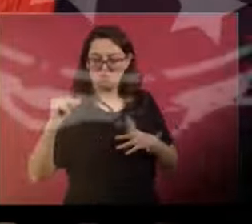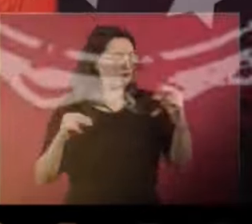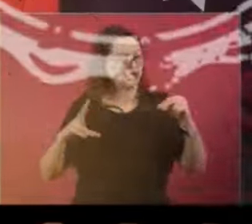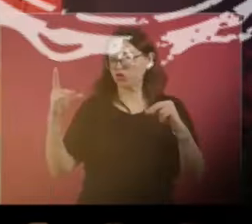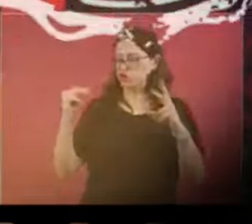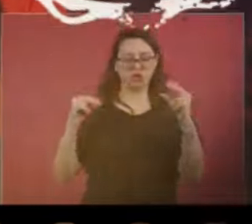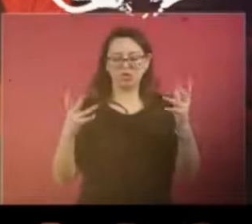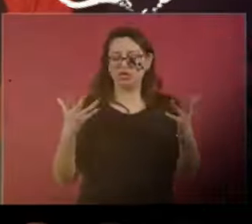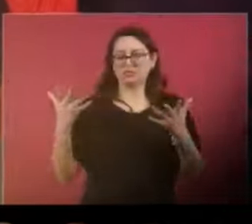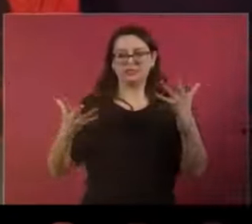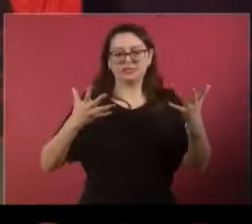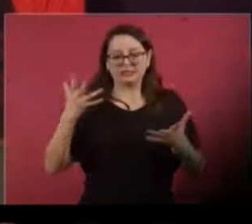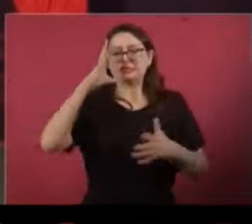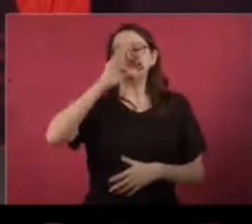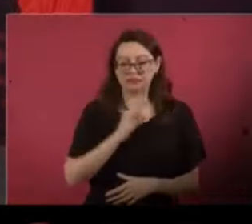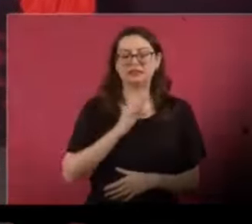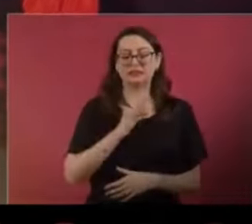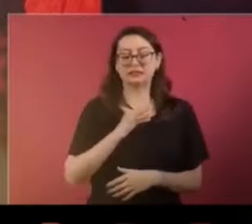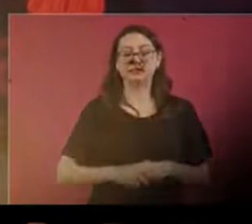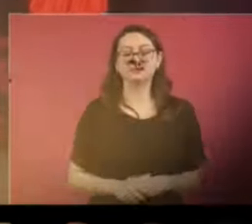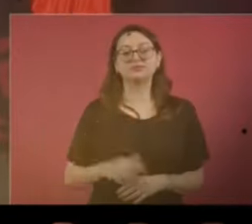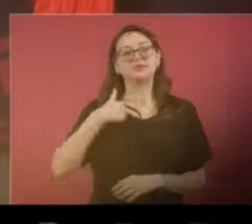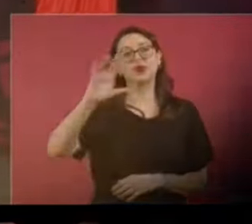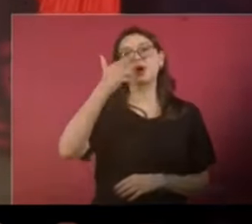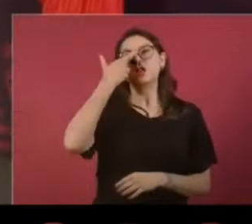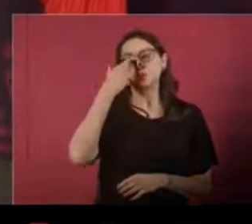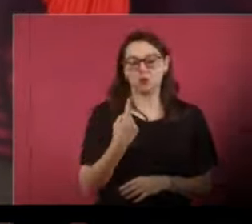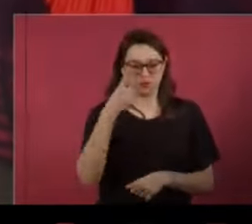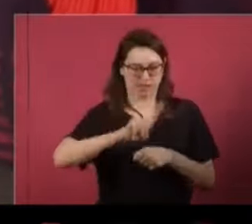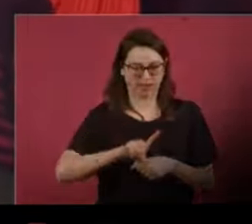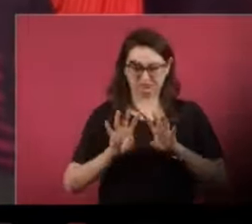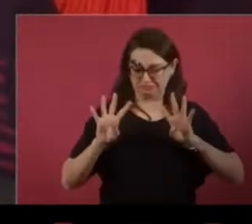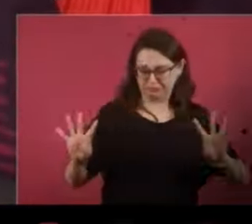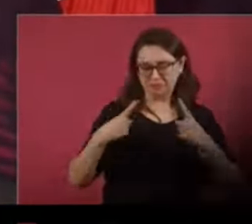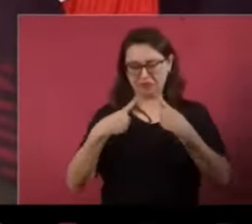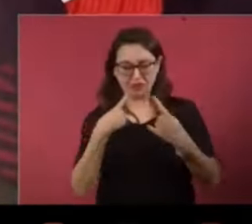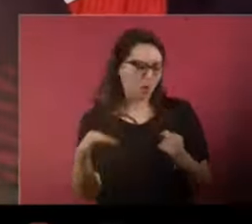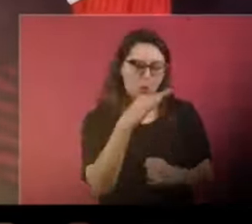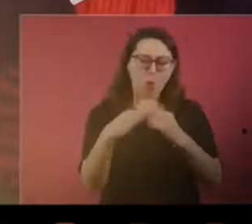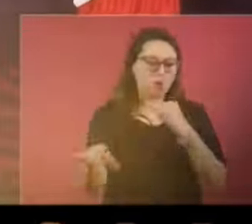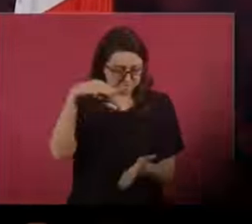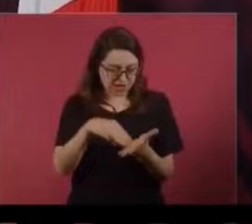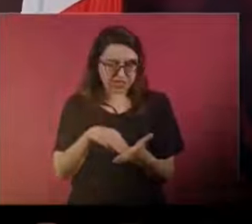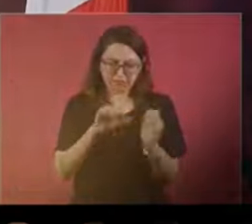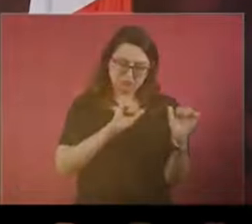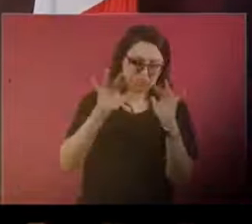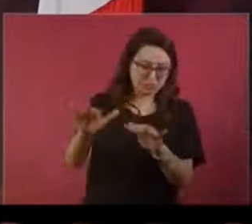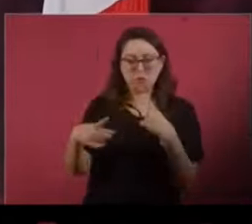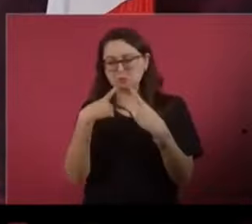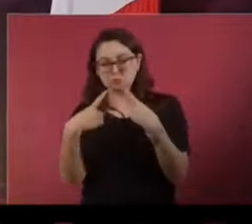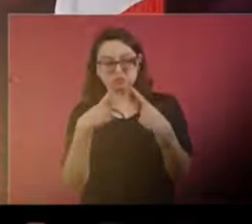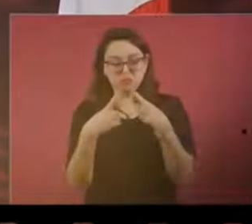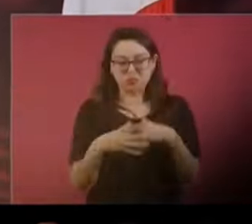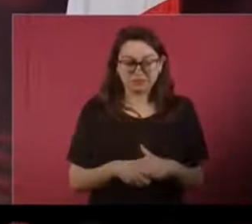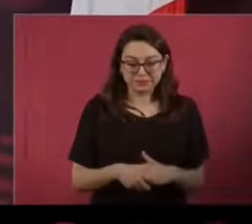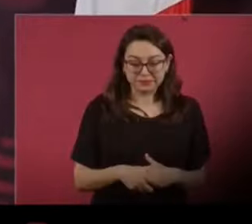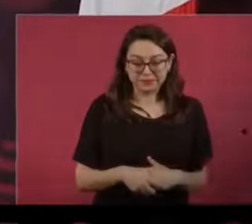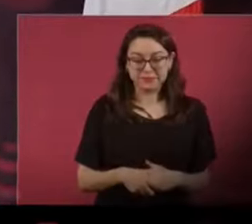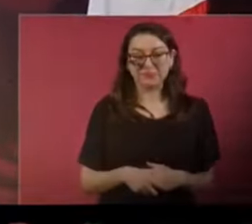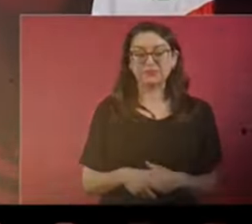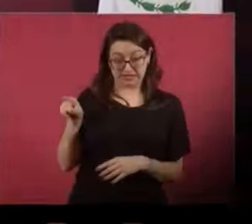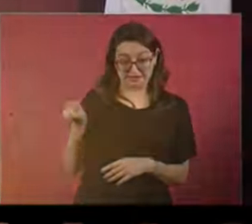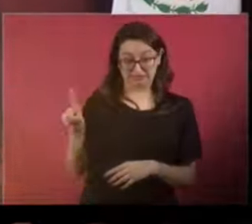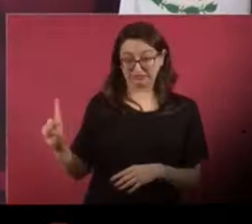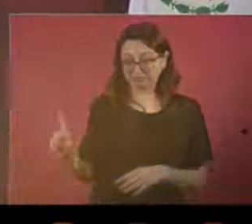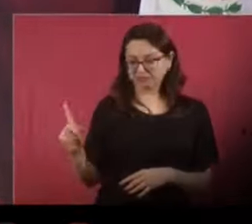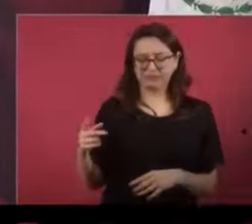Aquí cuento de que estábamos en un debate de rutina, ya el último, en media, y estaba hablando